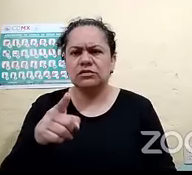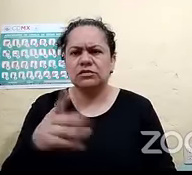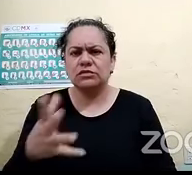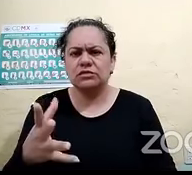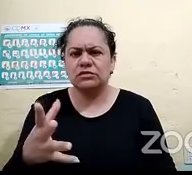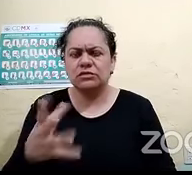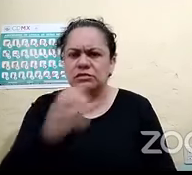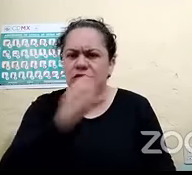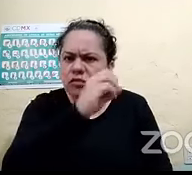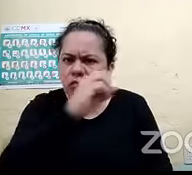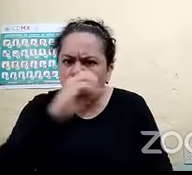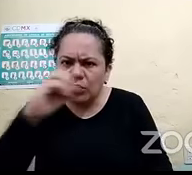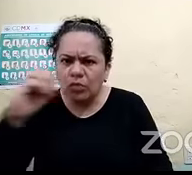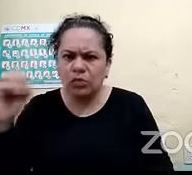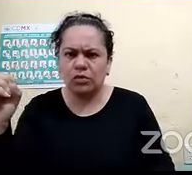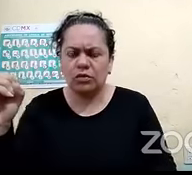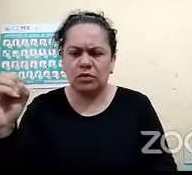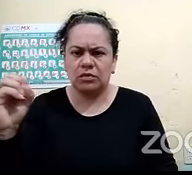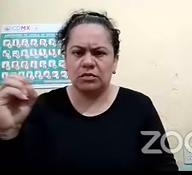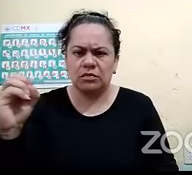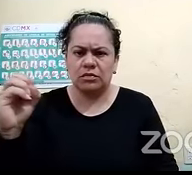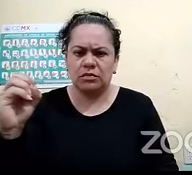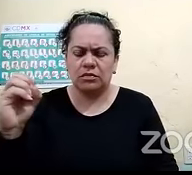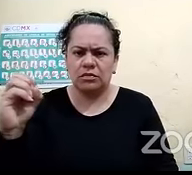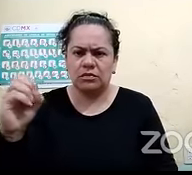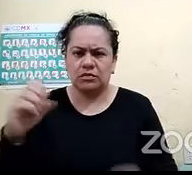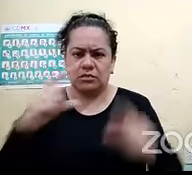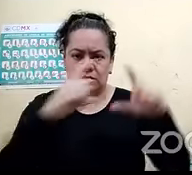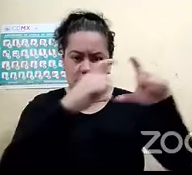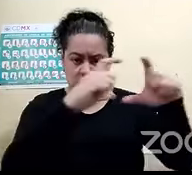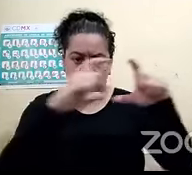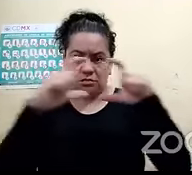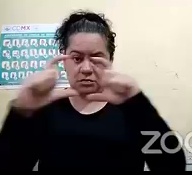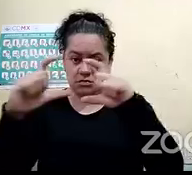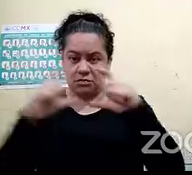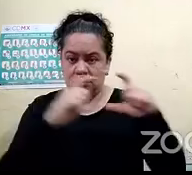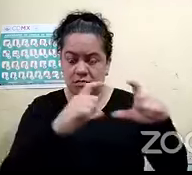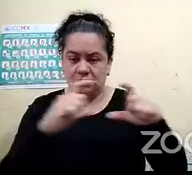acudir son las señaléticas o las